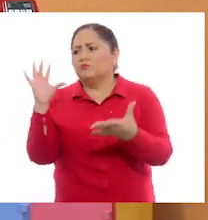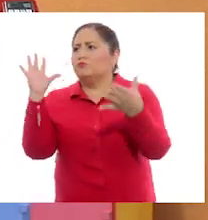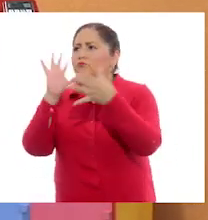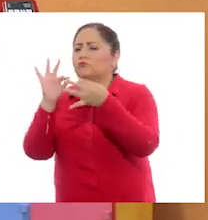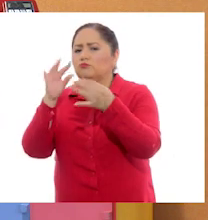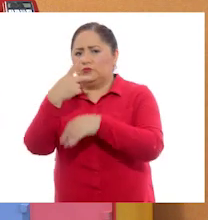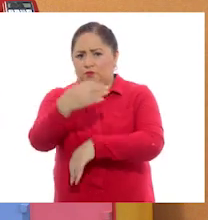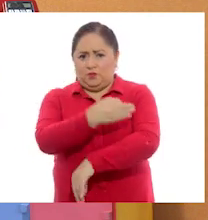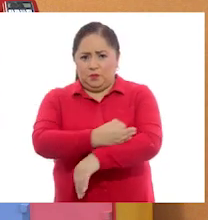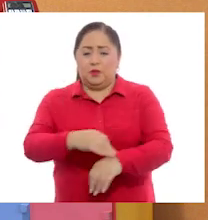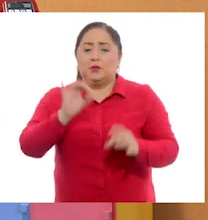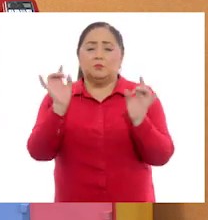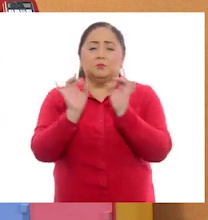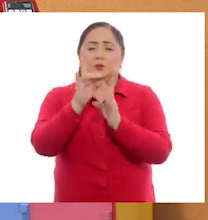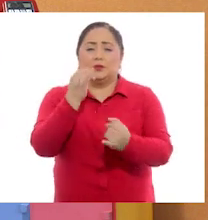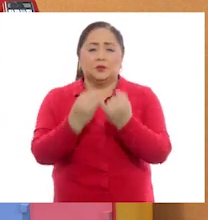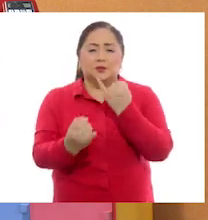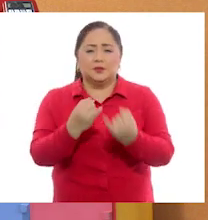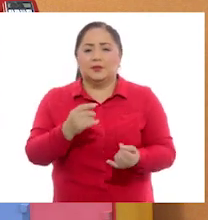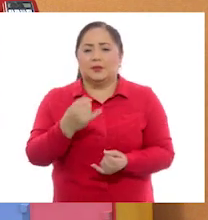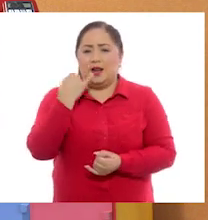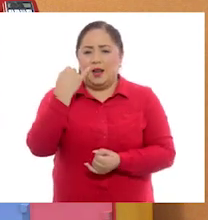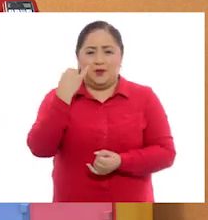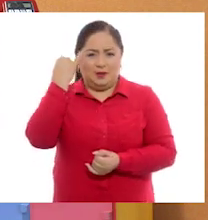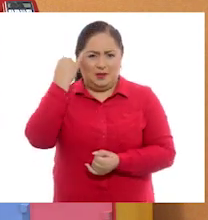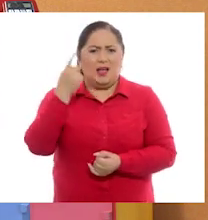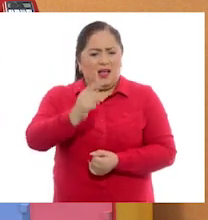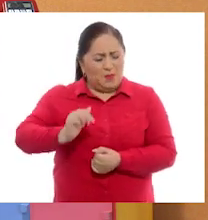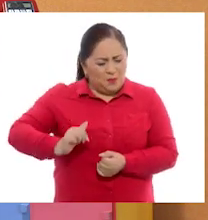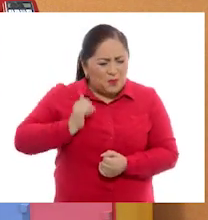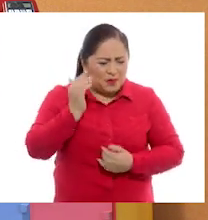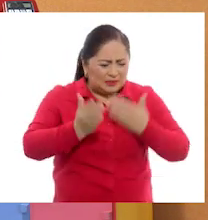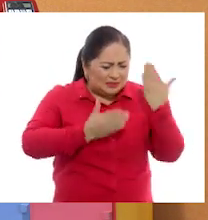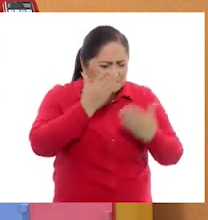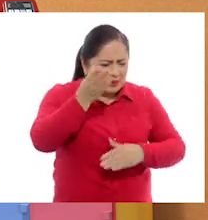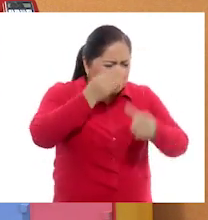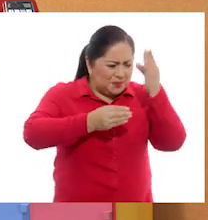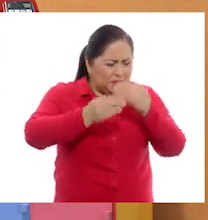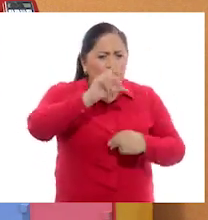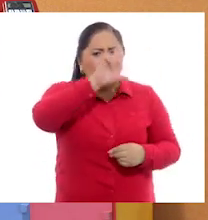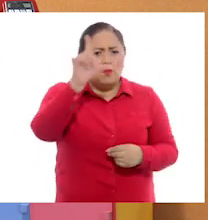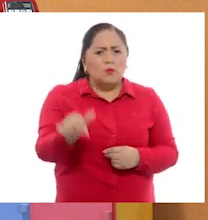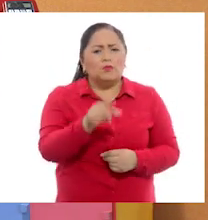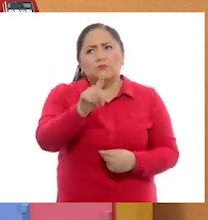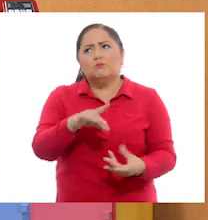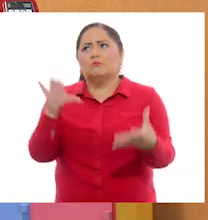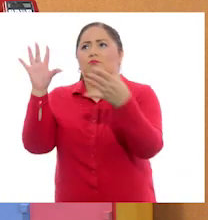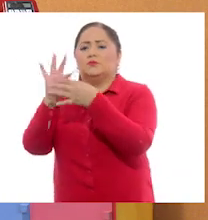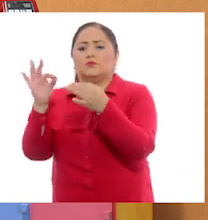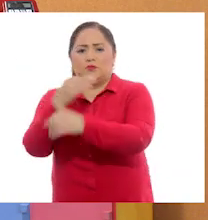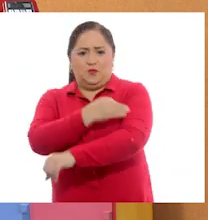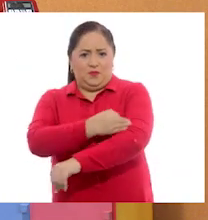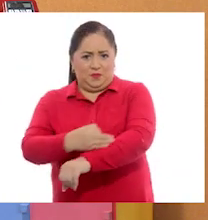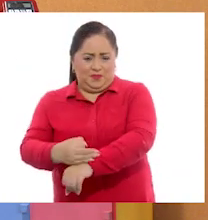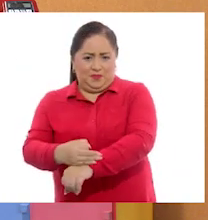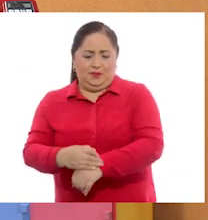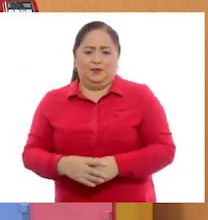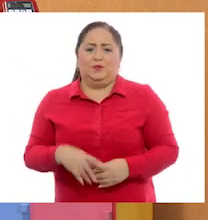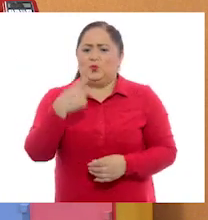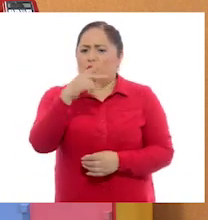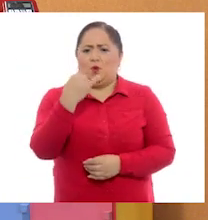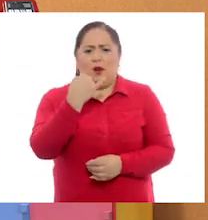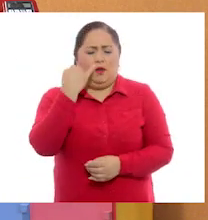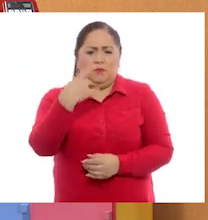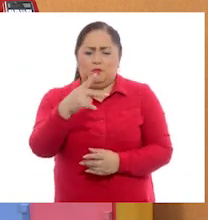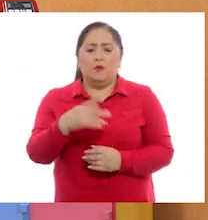tema de hoy con tu familia. Si tienes la fortuna de hablar una lengua indígena, aprovecha también este momento para practicarla y platica con tu familia en tu lengua